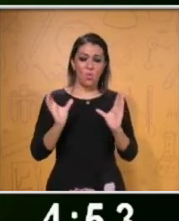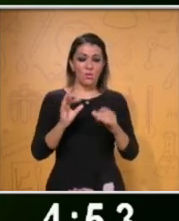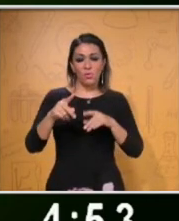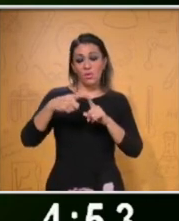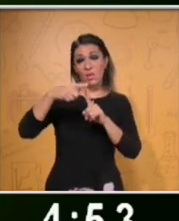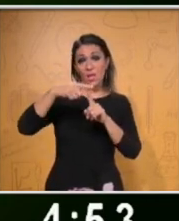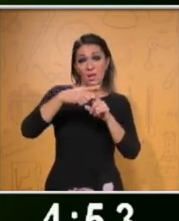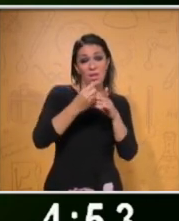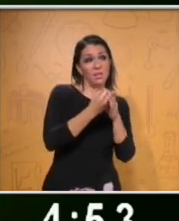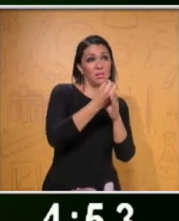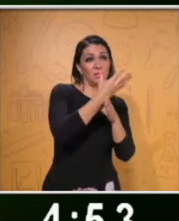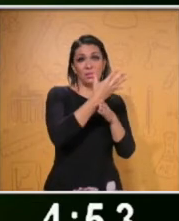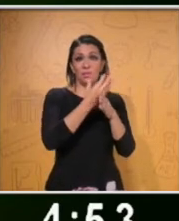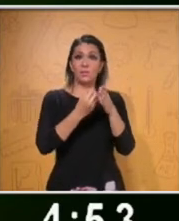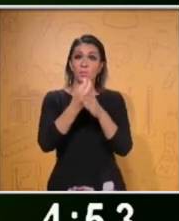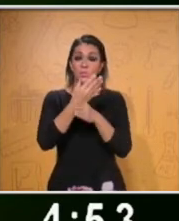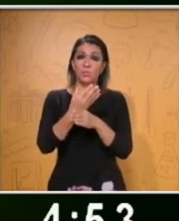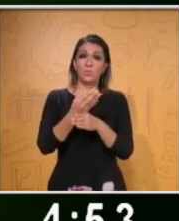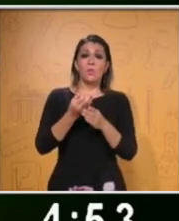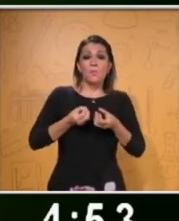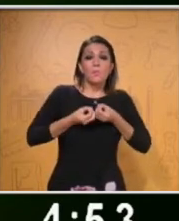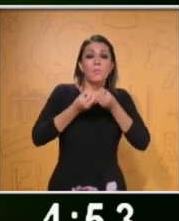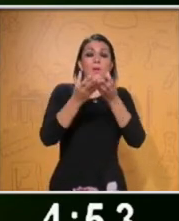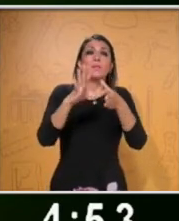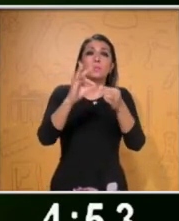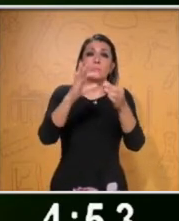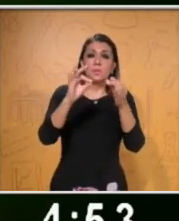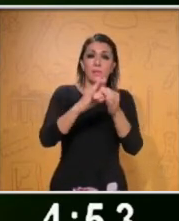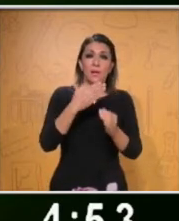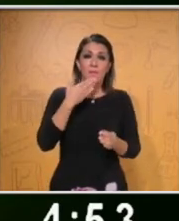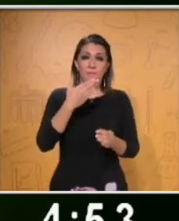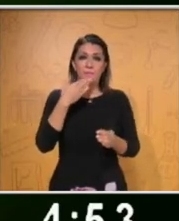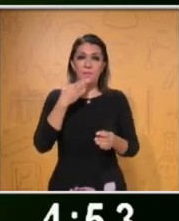transmitir, de manera adecuada, la información al público.